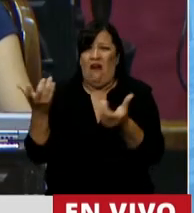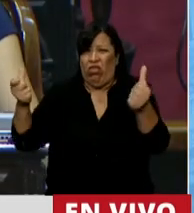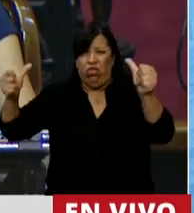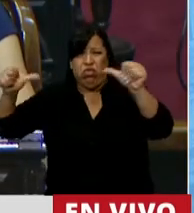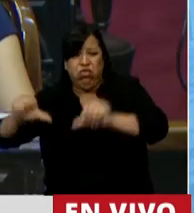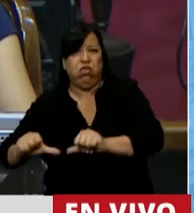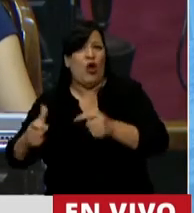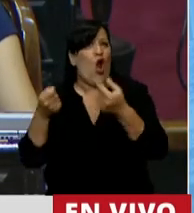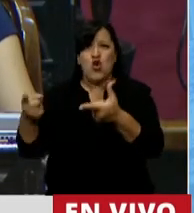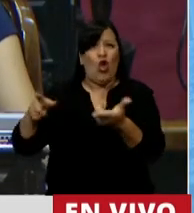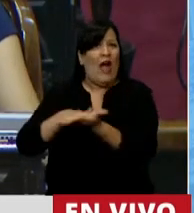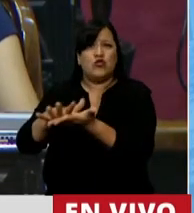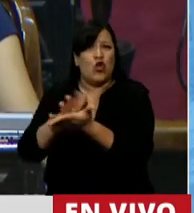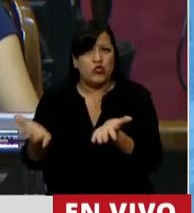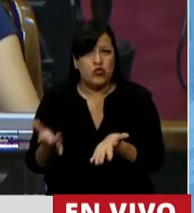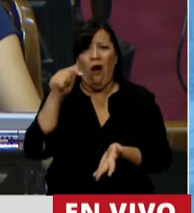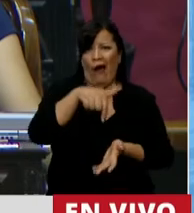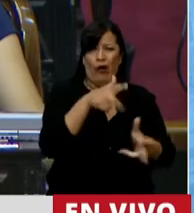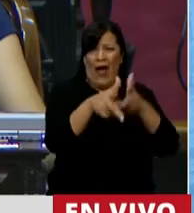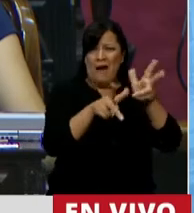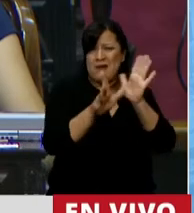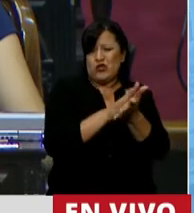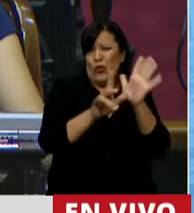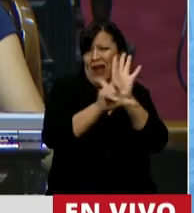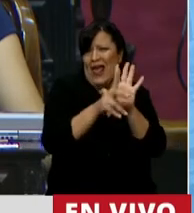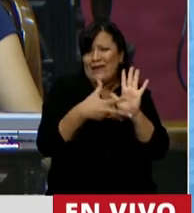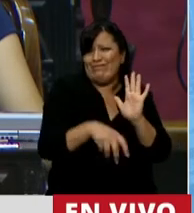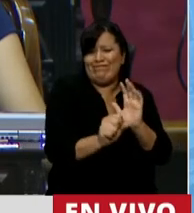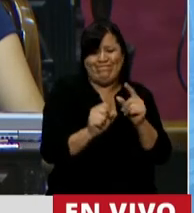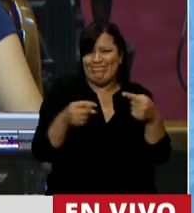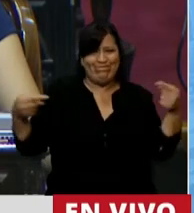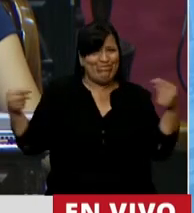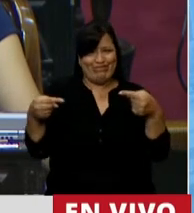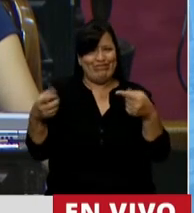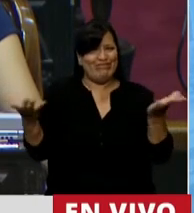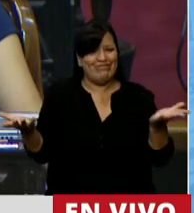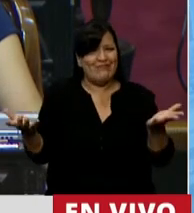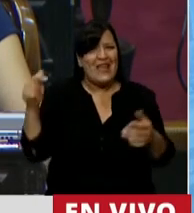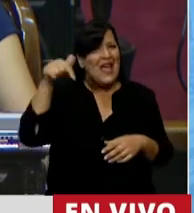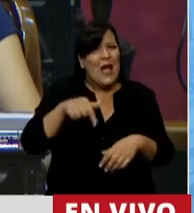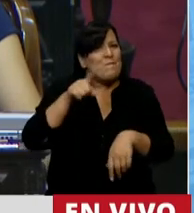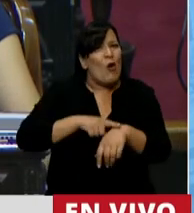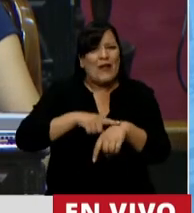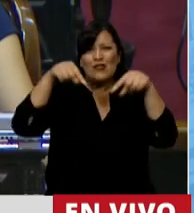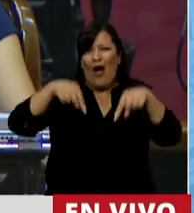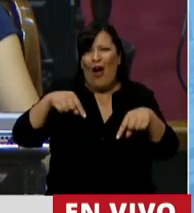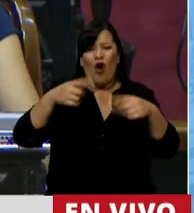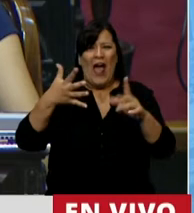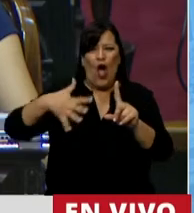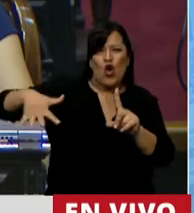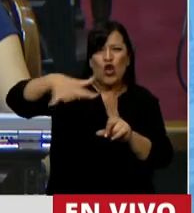Señor Presidente, sin duda este no es el momento ni el contexto